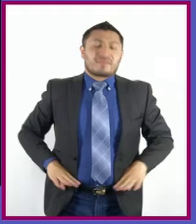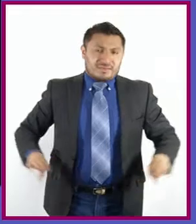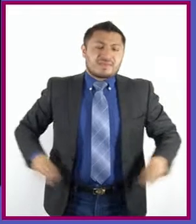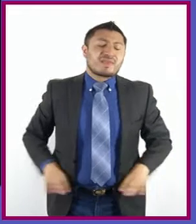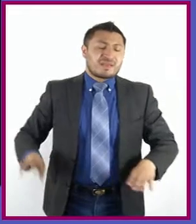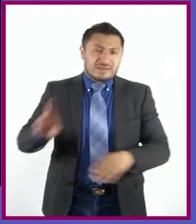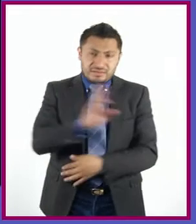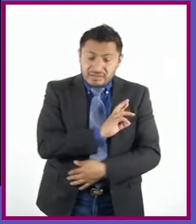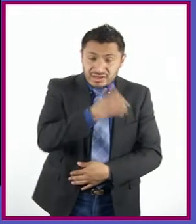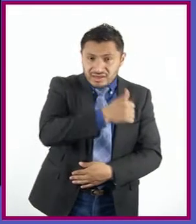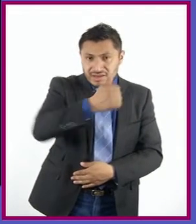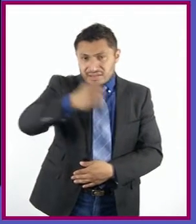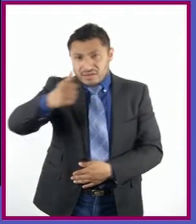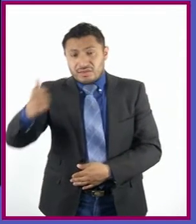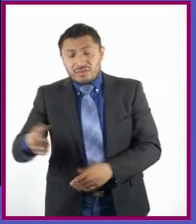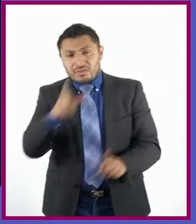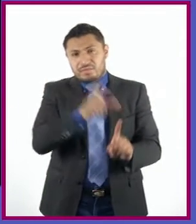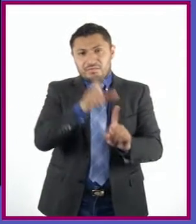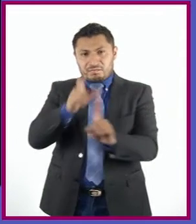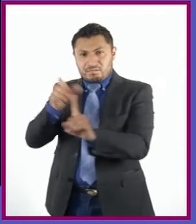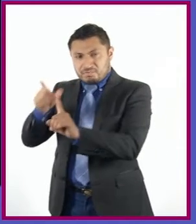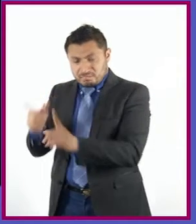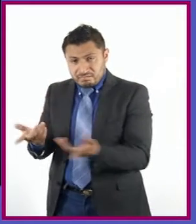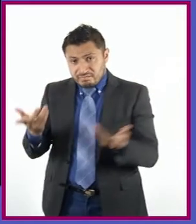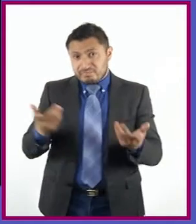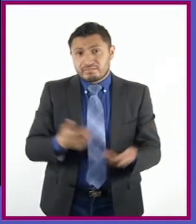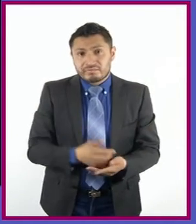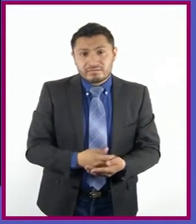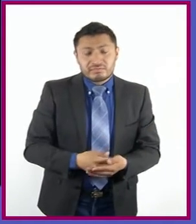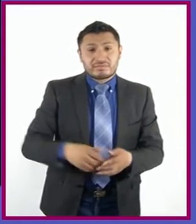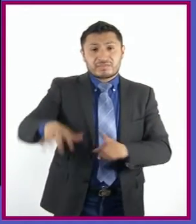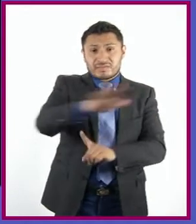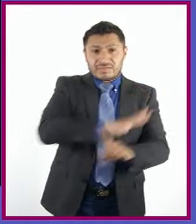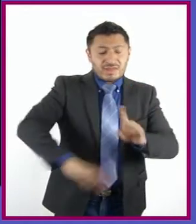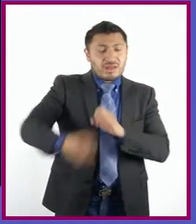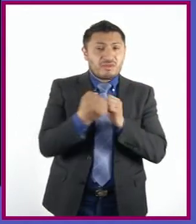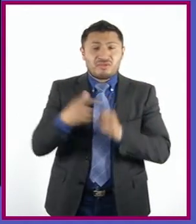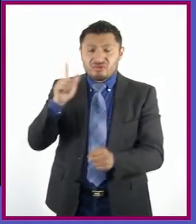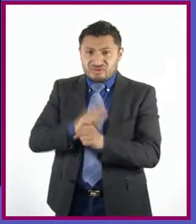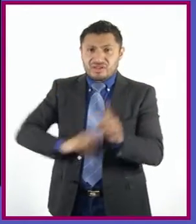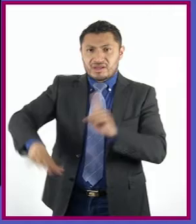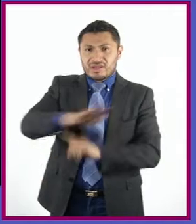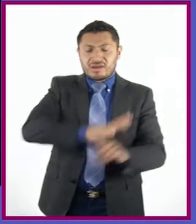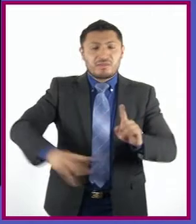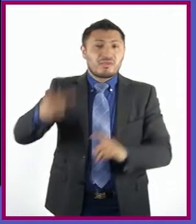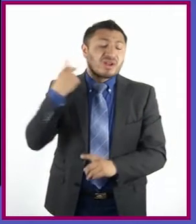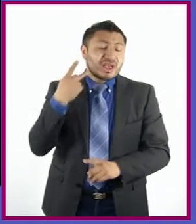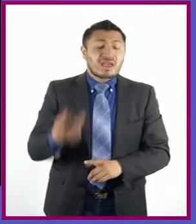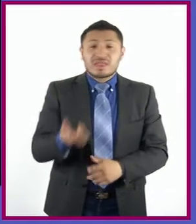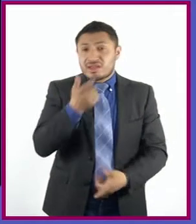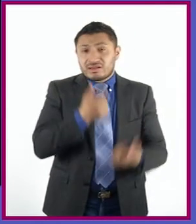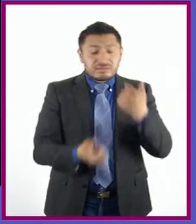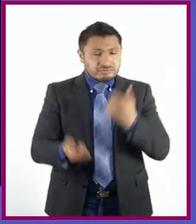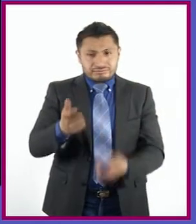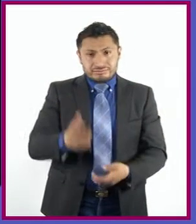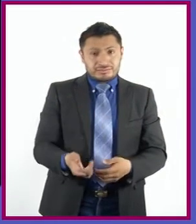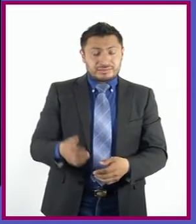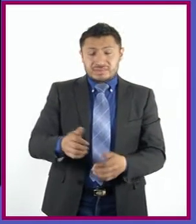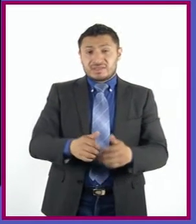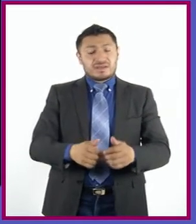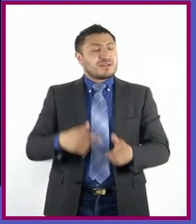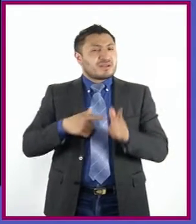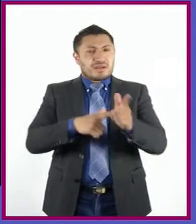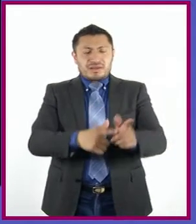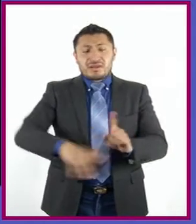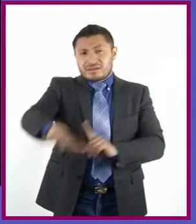Características particulares, este... El entorno social, el entorno político, el entorno económico, si lo dejaremos en ese